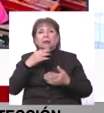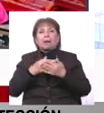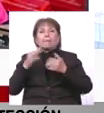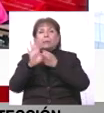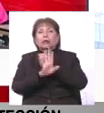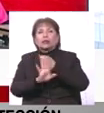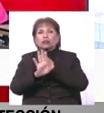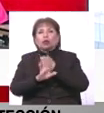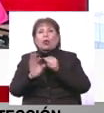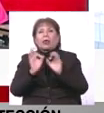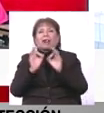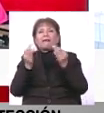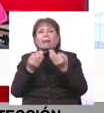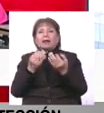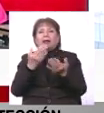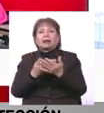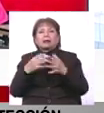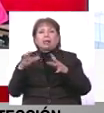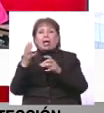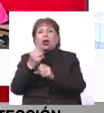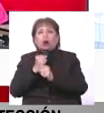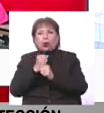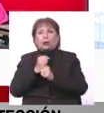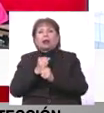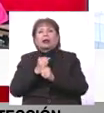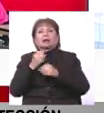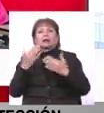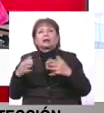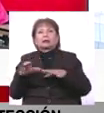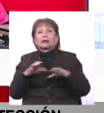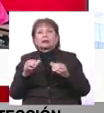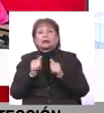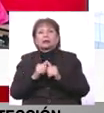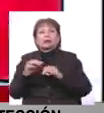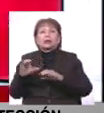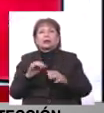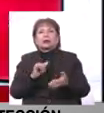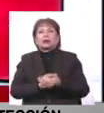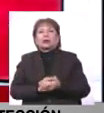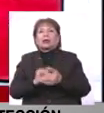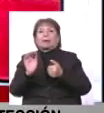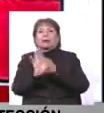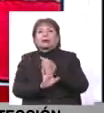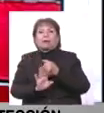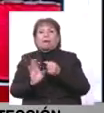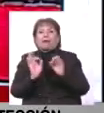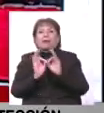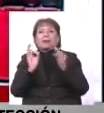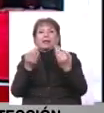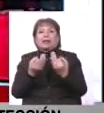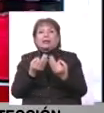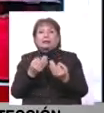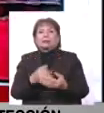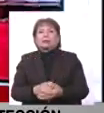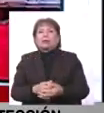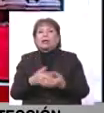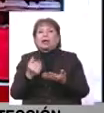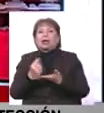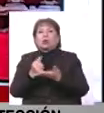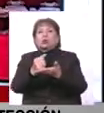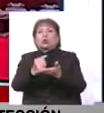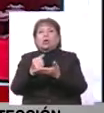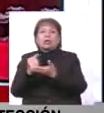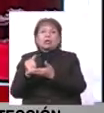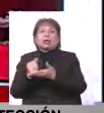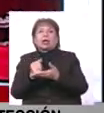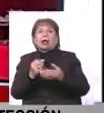protección especial, donde se acoge a los niños y niñas adolescentes en situación de riesgo y de protección familiar, ayudaría